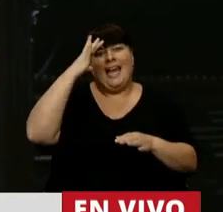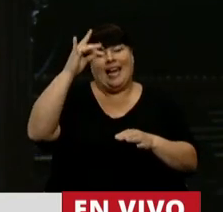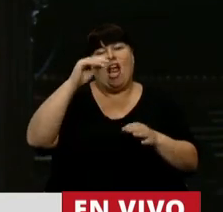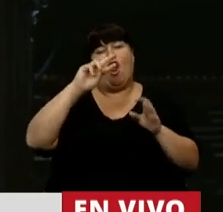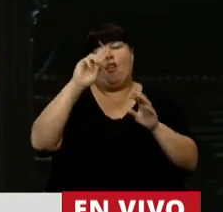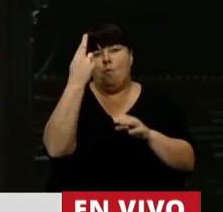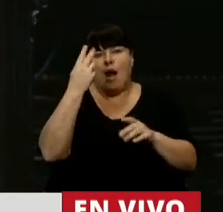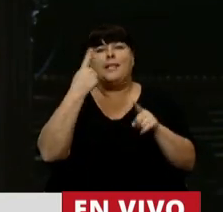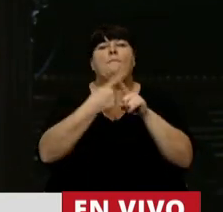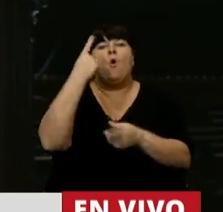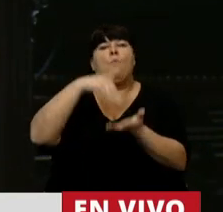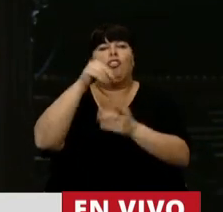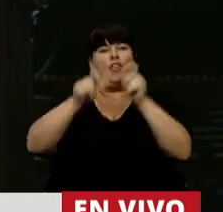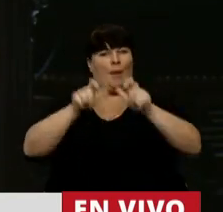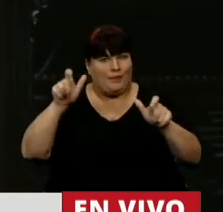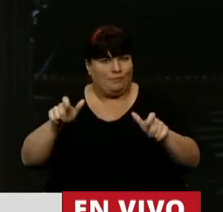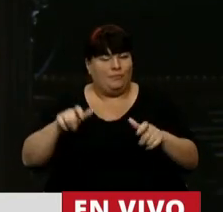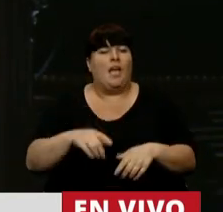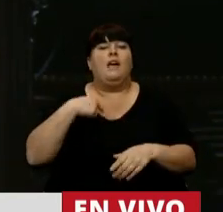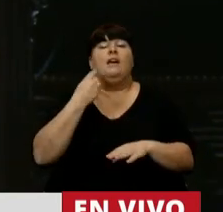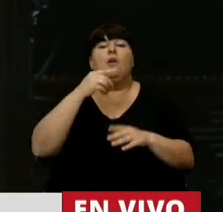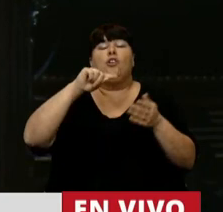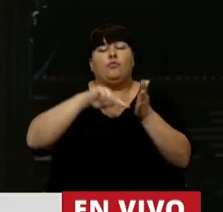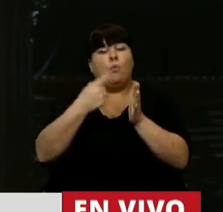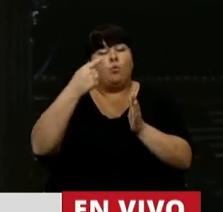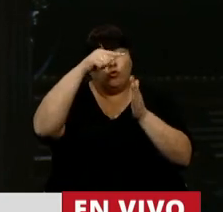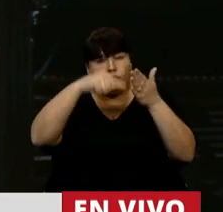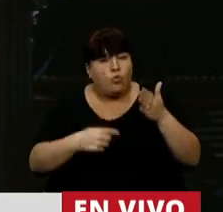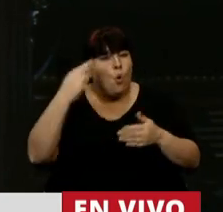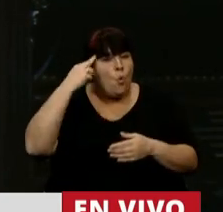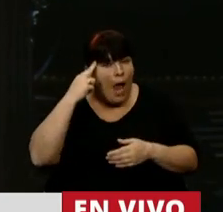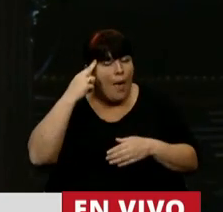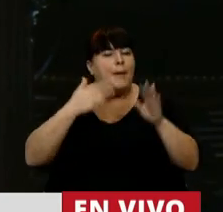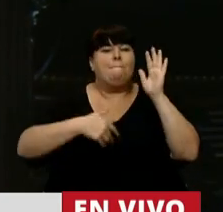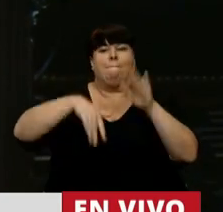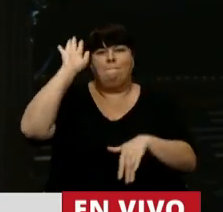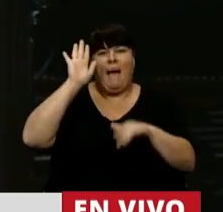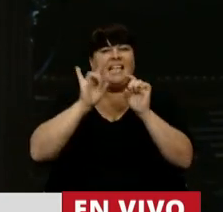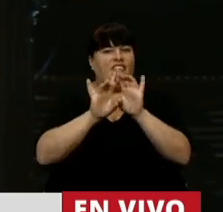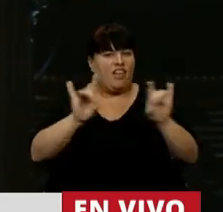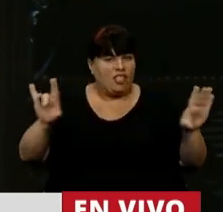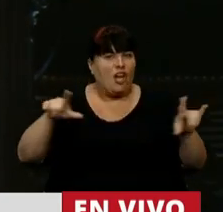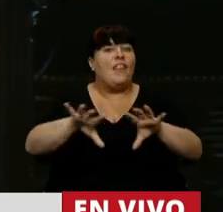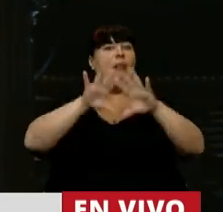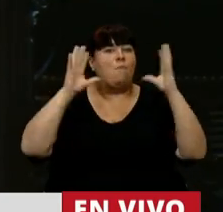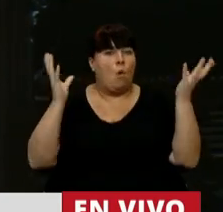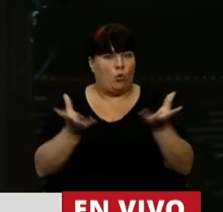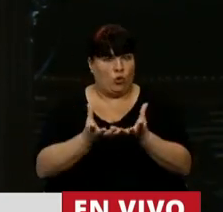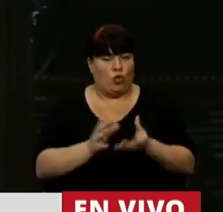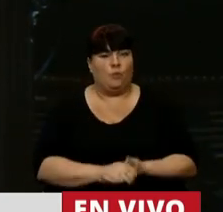por millón de habitantes. Y ocupamos el puesto número 9 en mayor cantidad de infectados en el mundo.